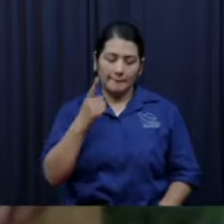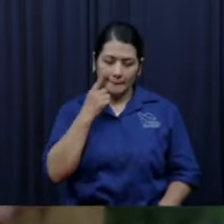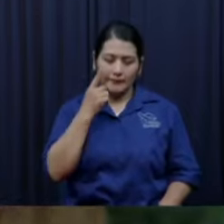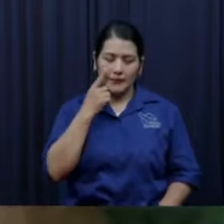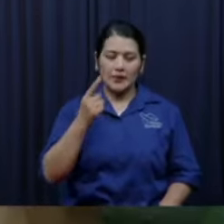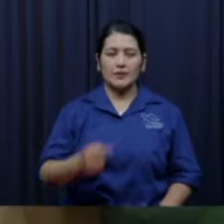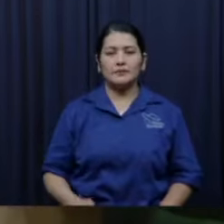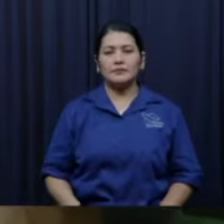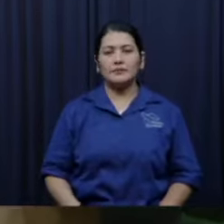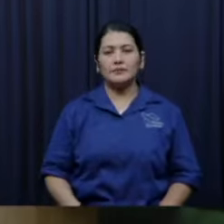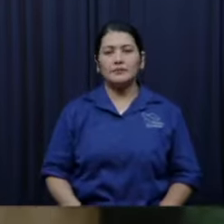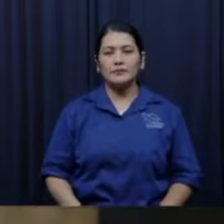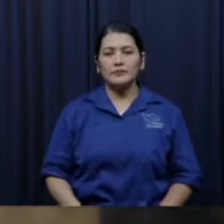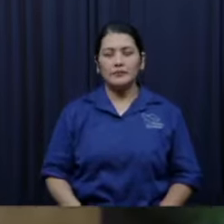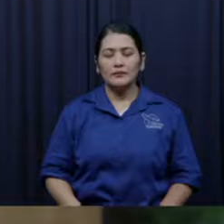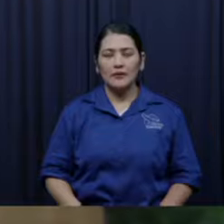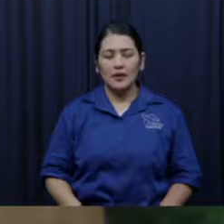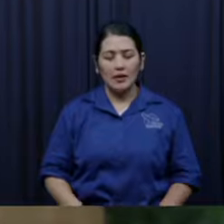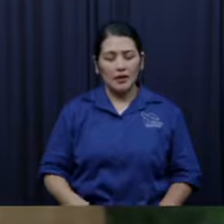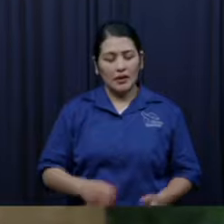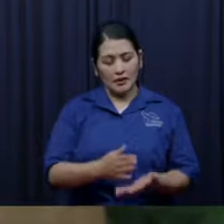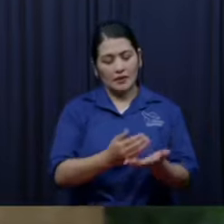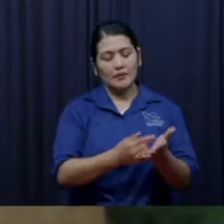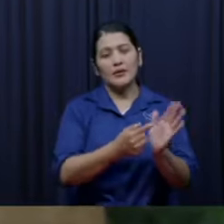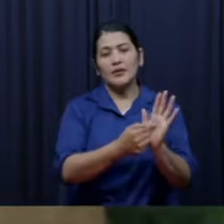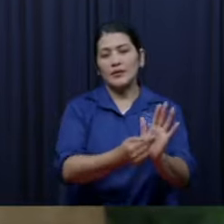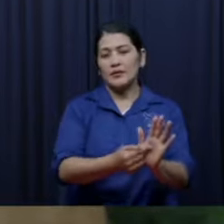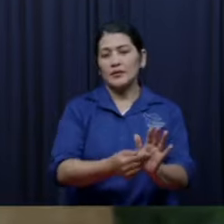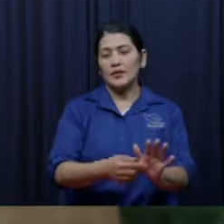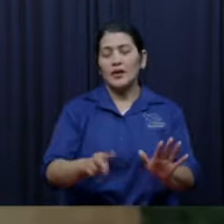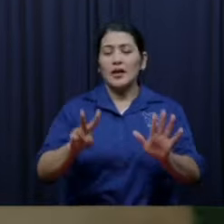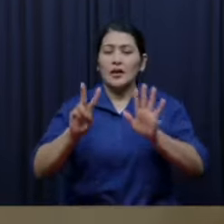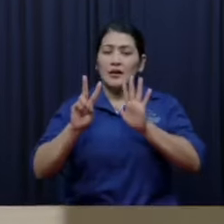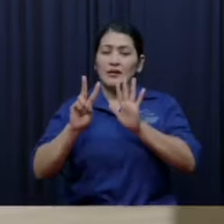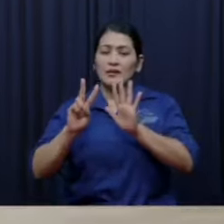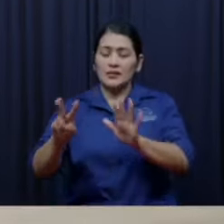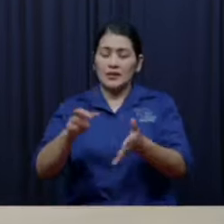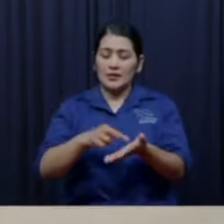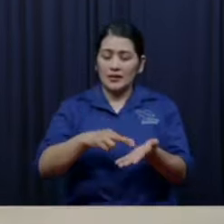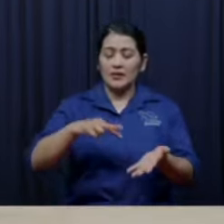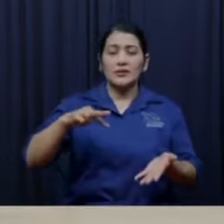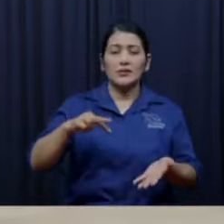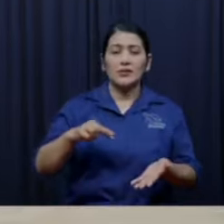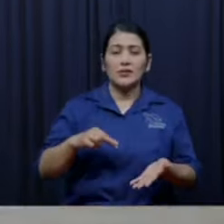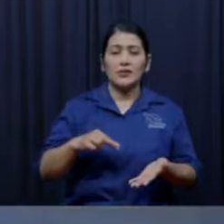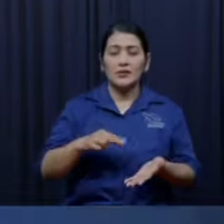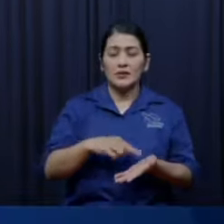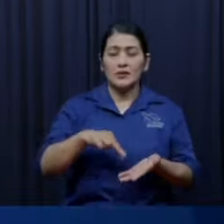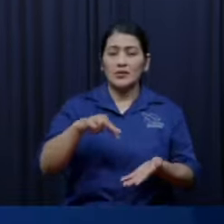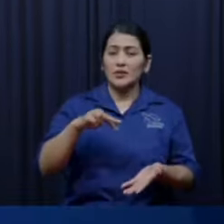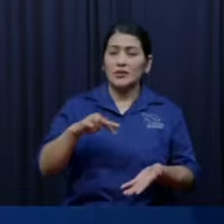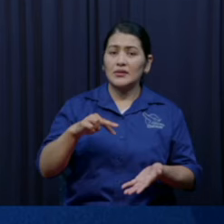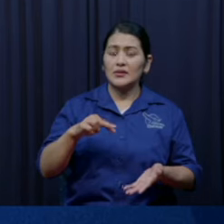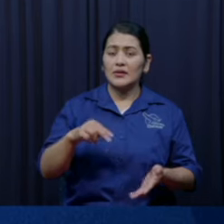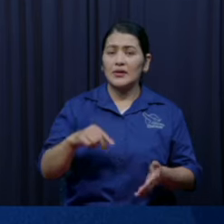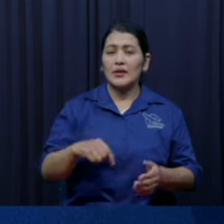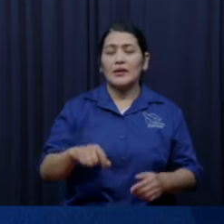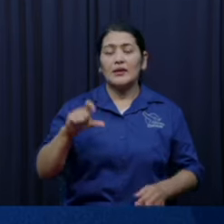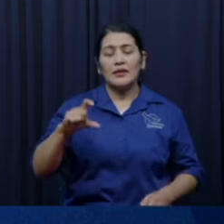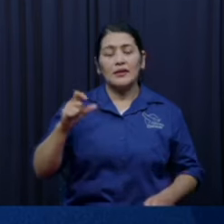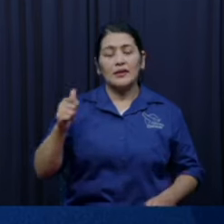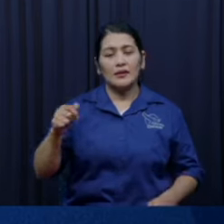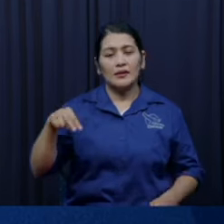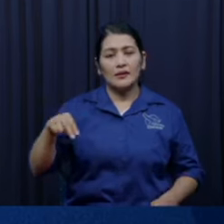miramos esto. Las siete naciones de Canaán según Deuteronomio 7 y según Josué 24, ¿verdad?